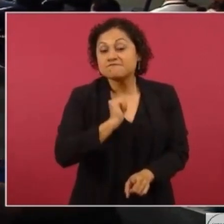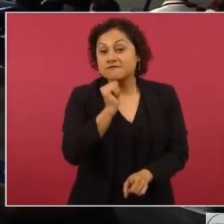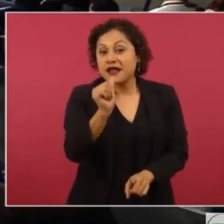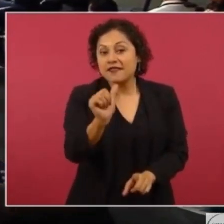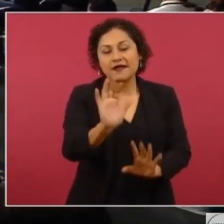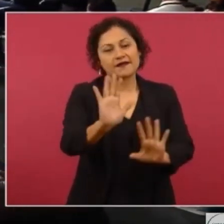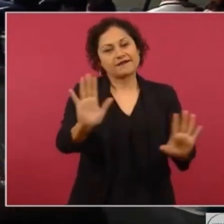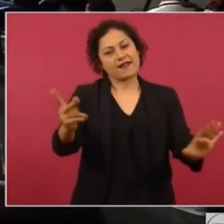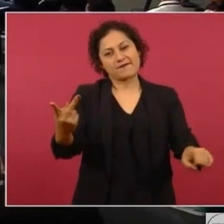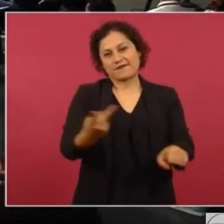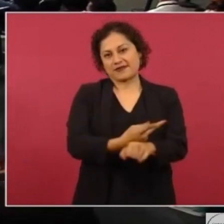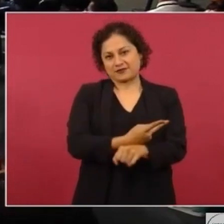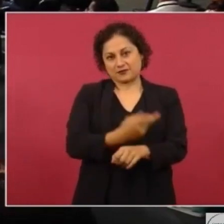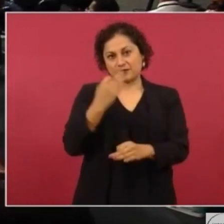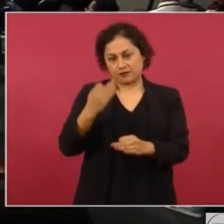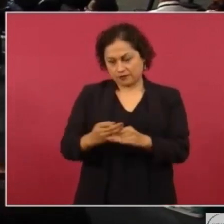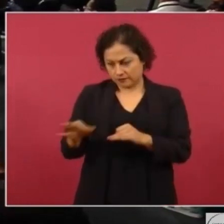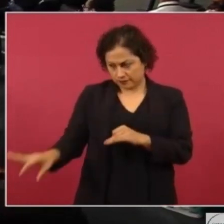Nada más pon.